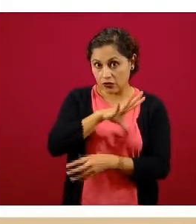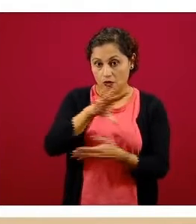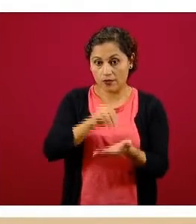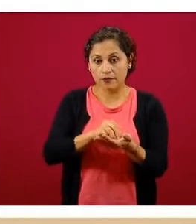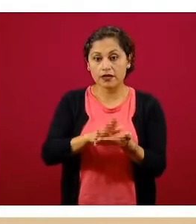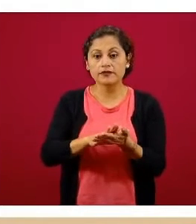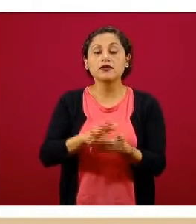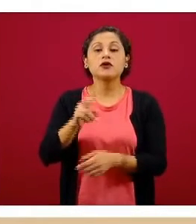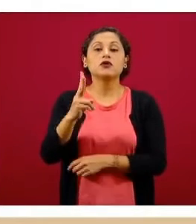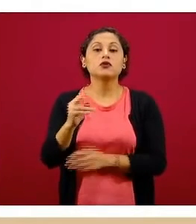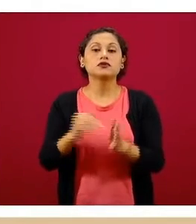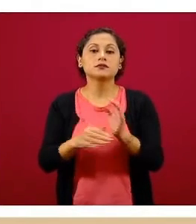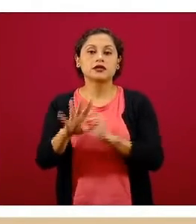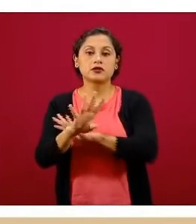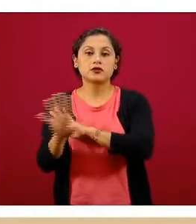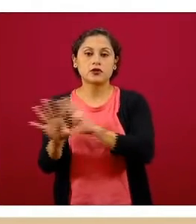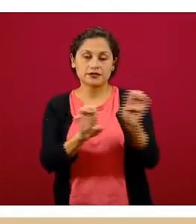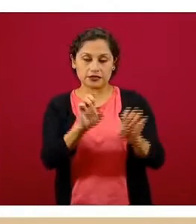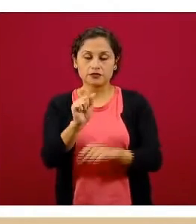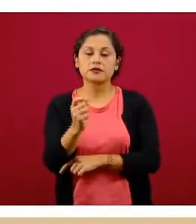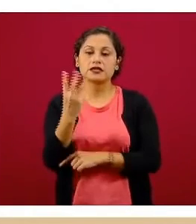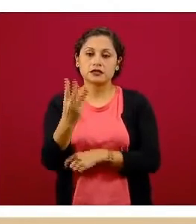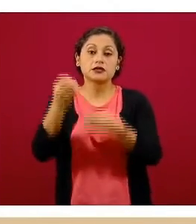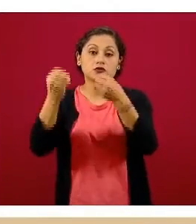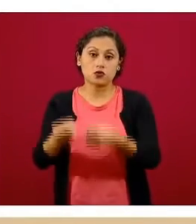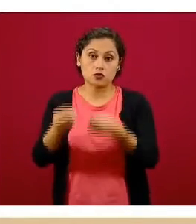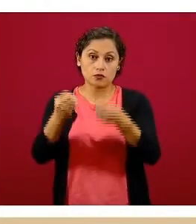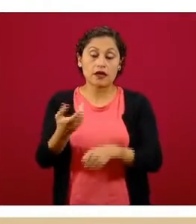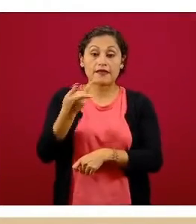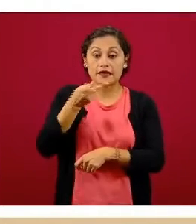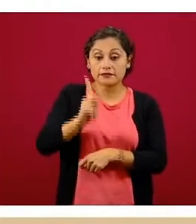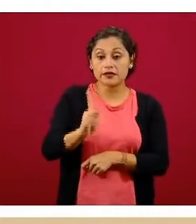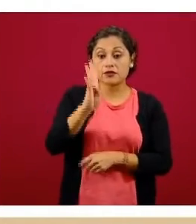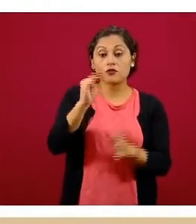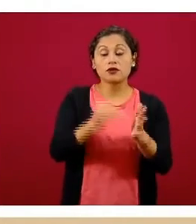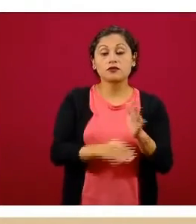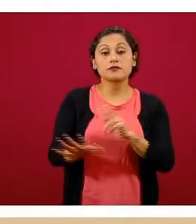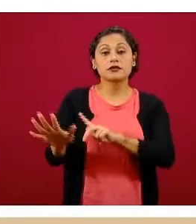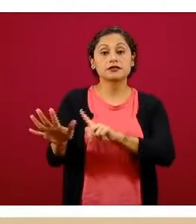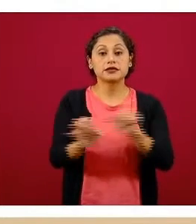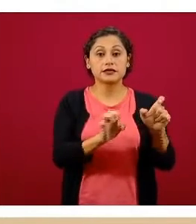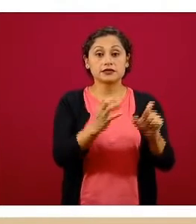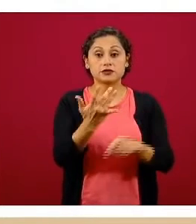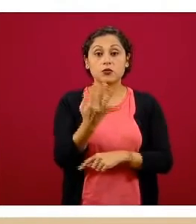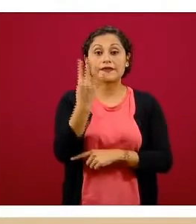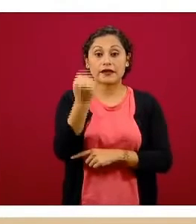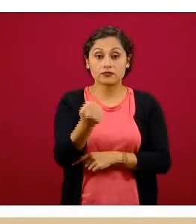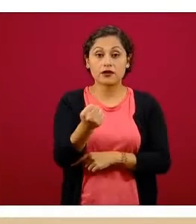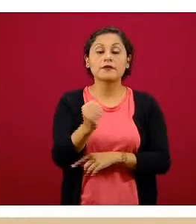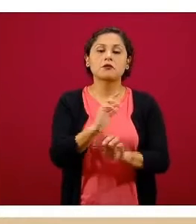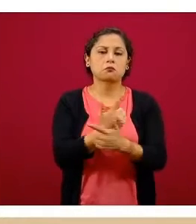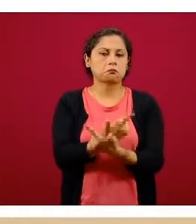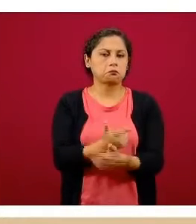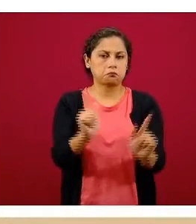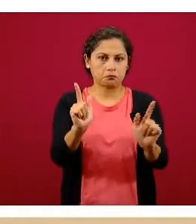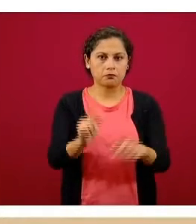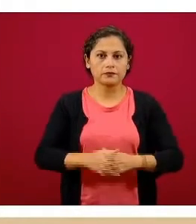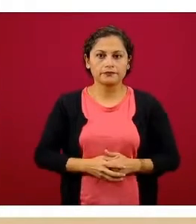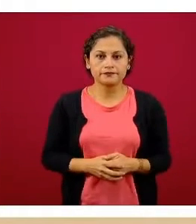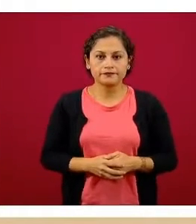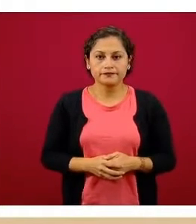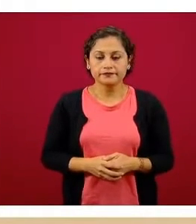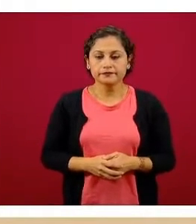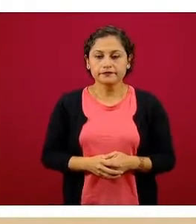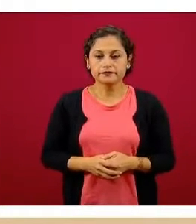.923 están ocupadas, pero entonces 4.759 de este tipo de camas todavía están disponibles. Y ahora